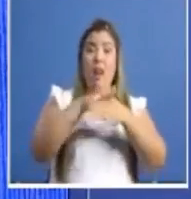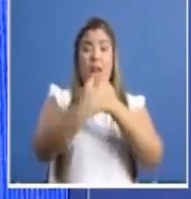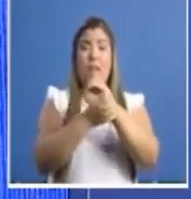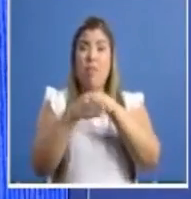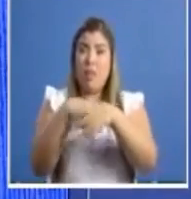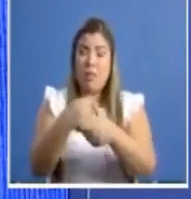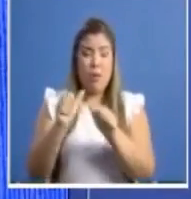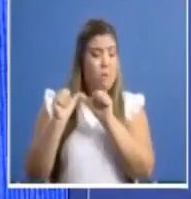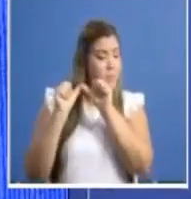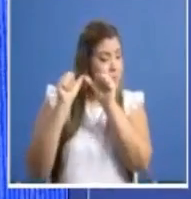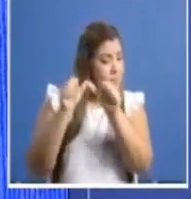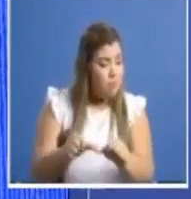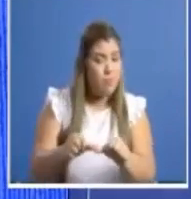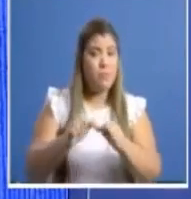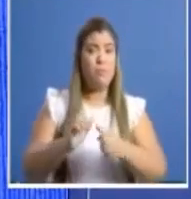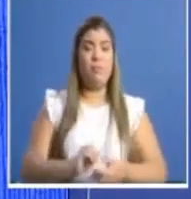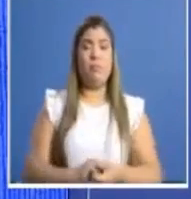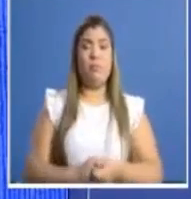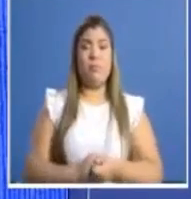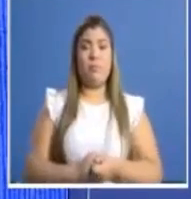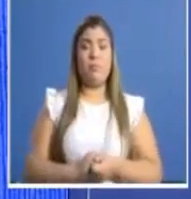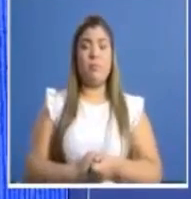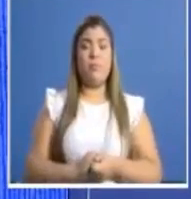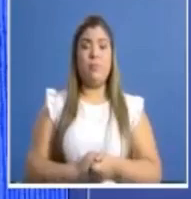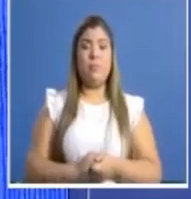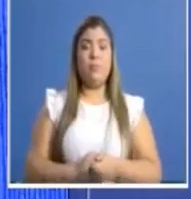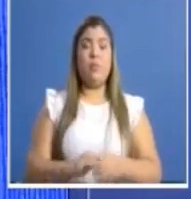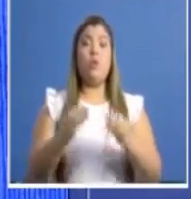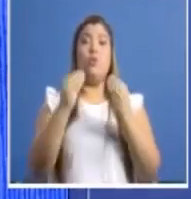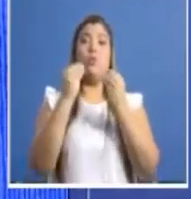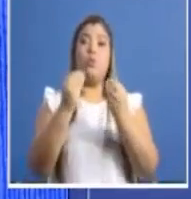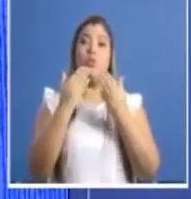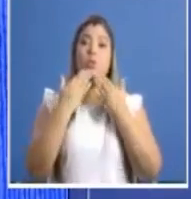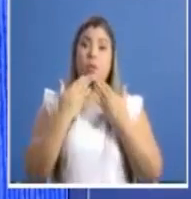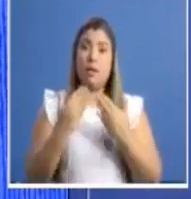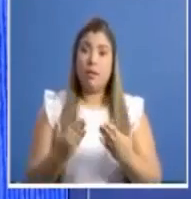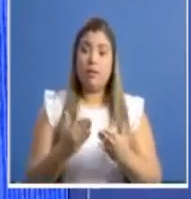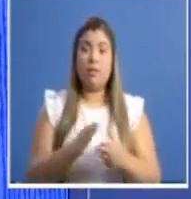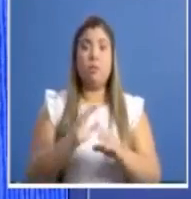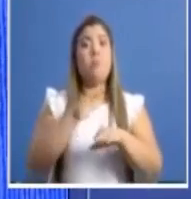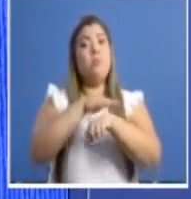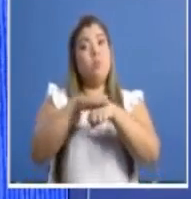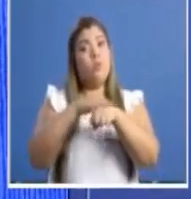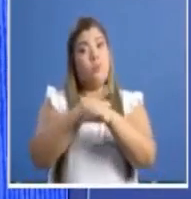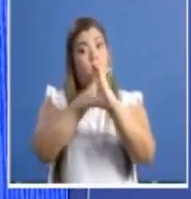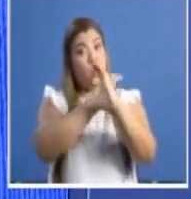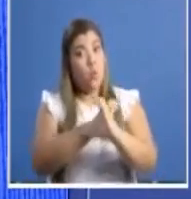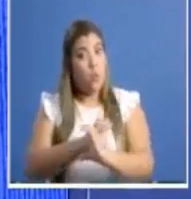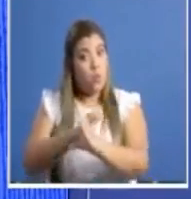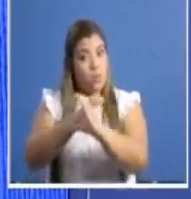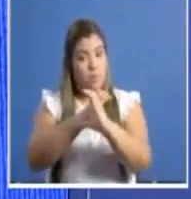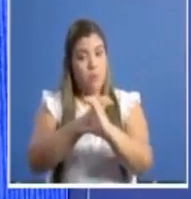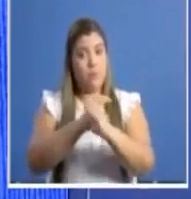con agua y jabón. Muchas gracias. Cuídate, Panamá.